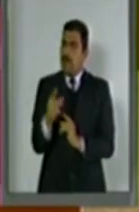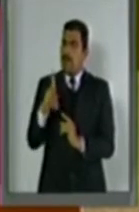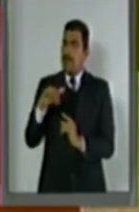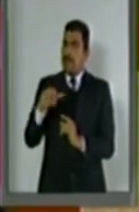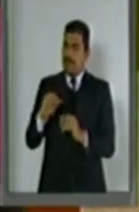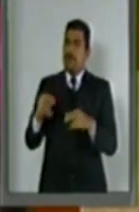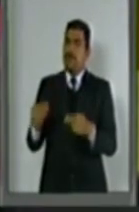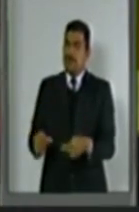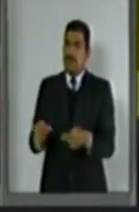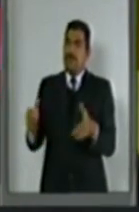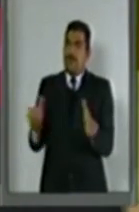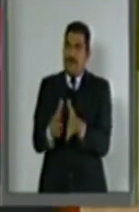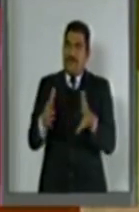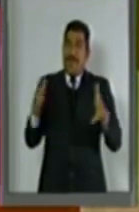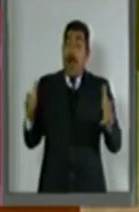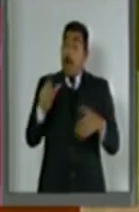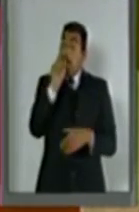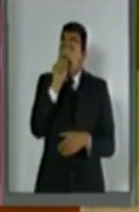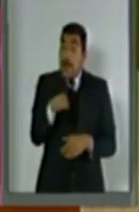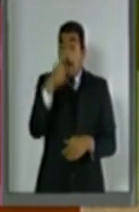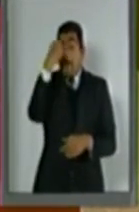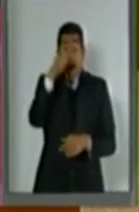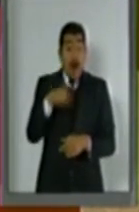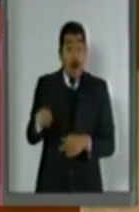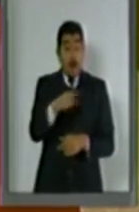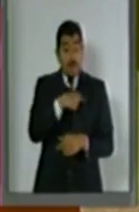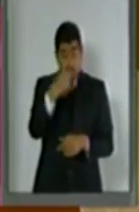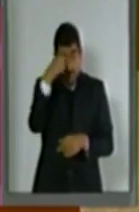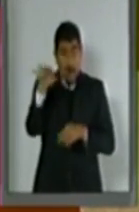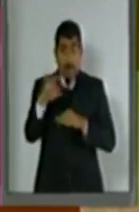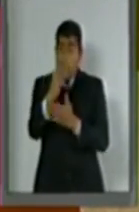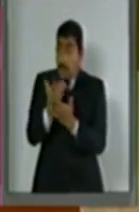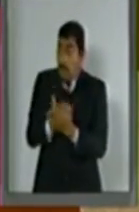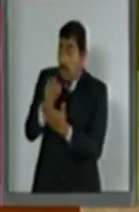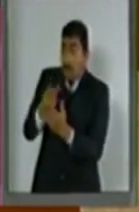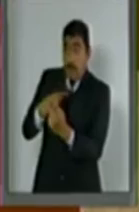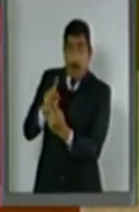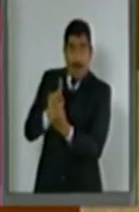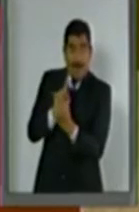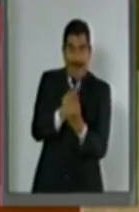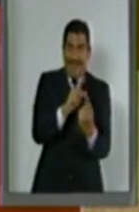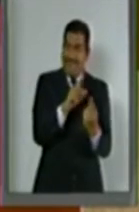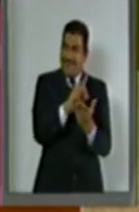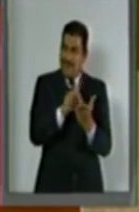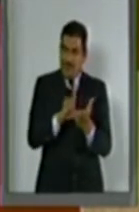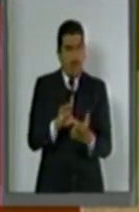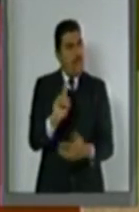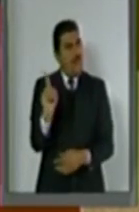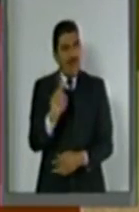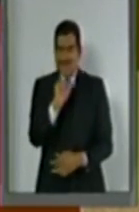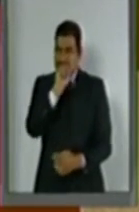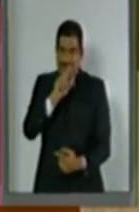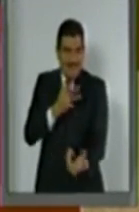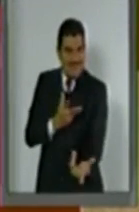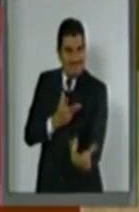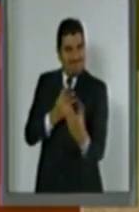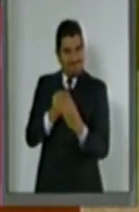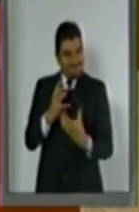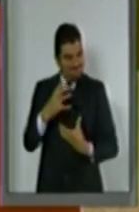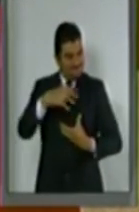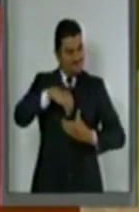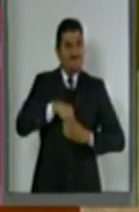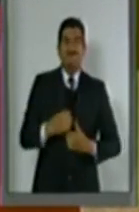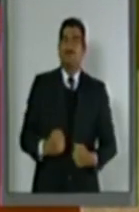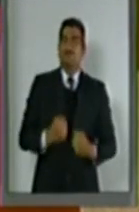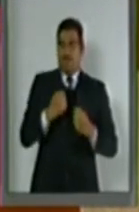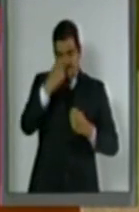aplicando acciones no sólo encaminadas a la contratación particular de personas con discapacidad, sino a su empoderamiento a